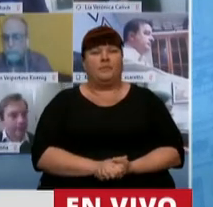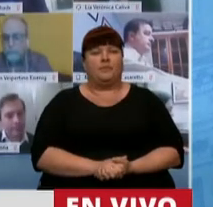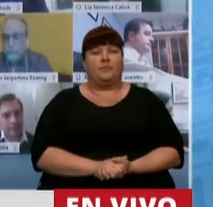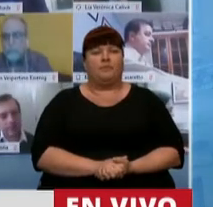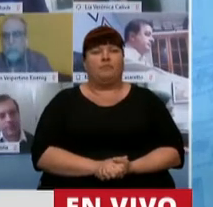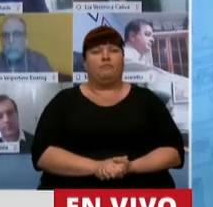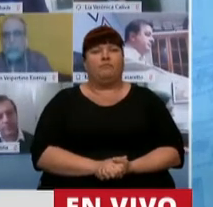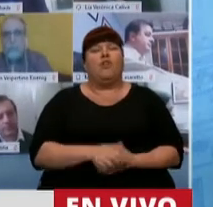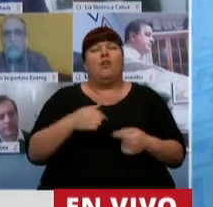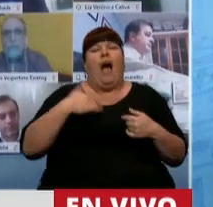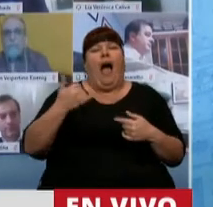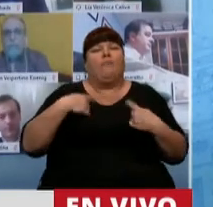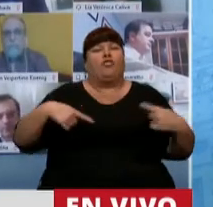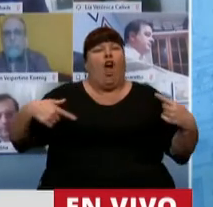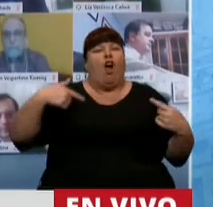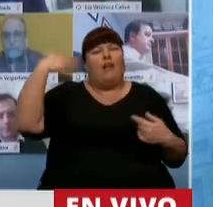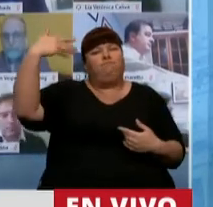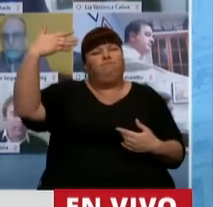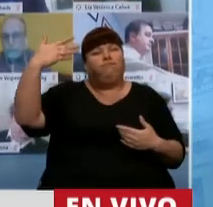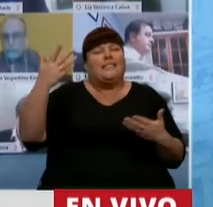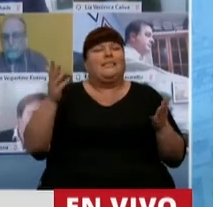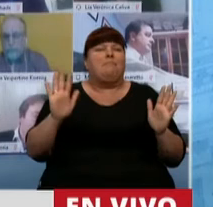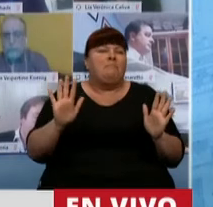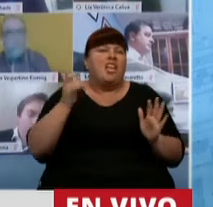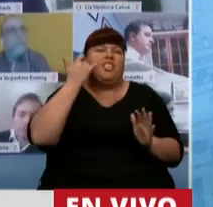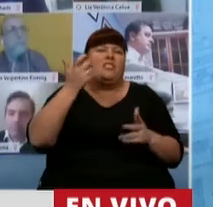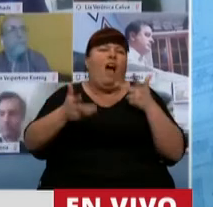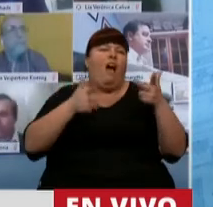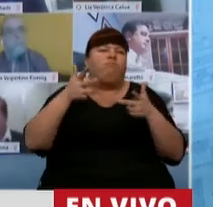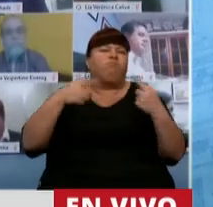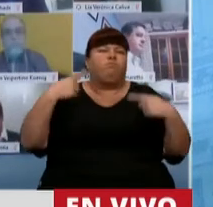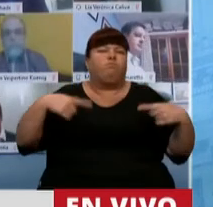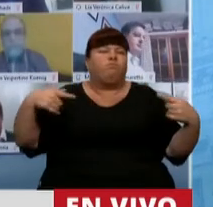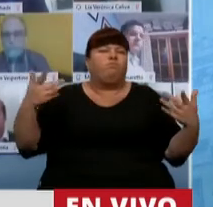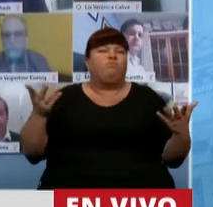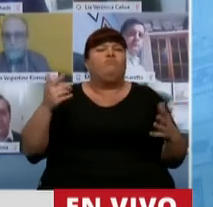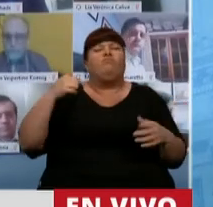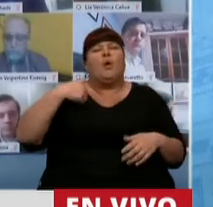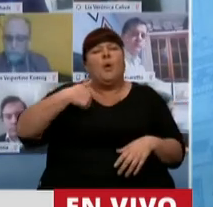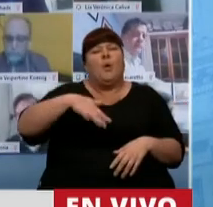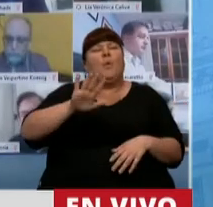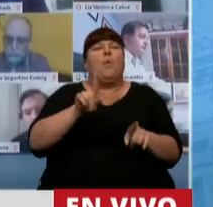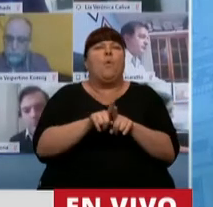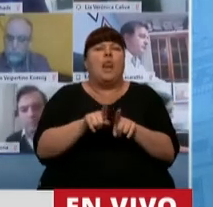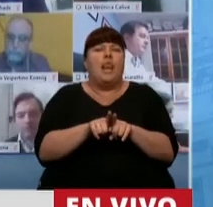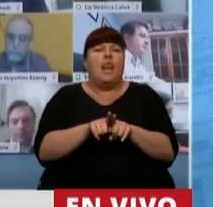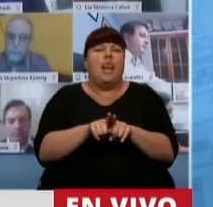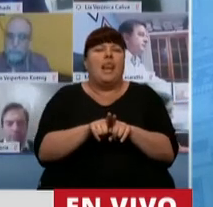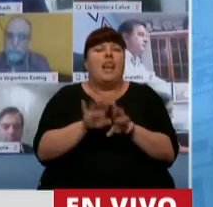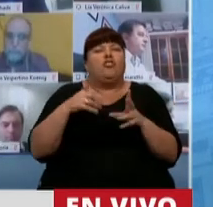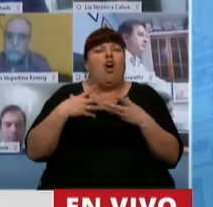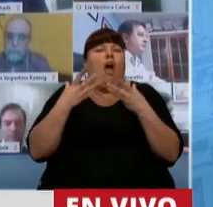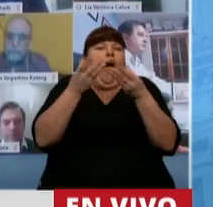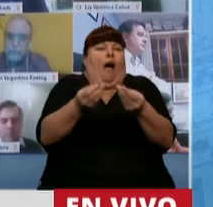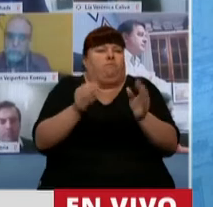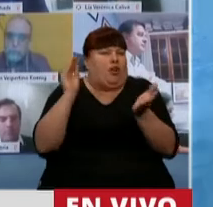Yo tenía un montón de cosas para decir, pero se ha dicho tanto que voy a hacer como mi aporte,